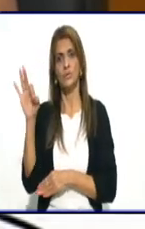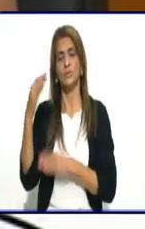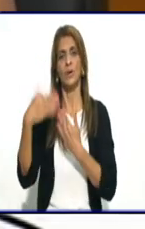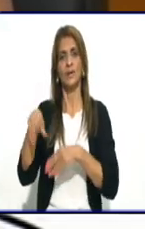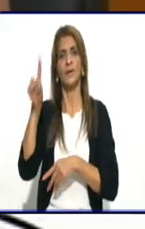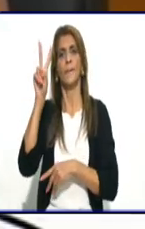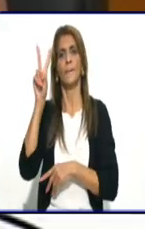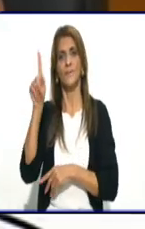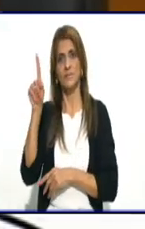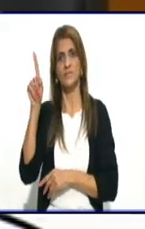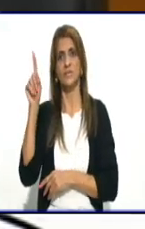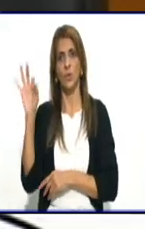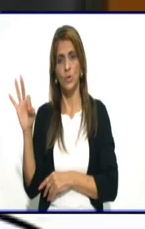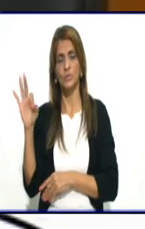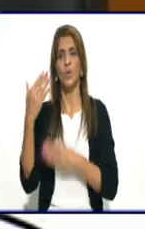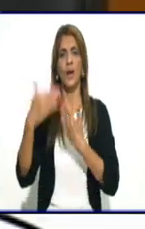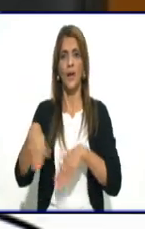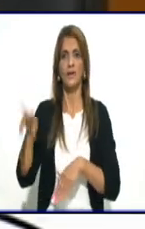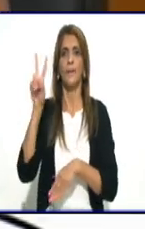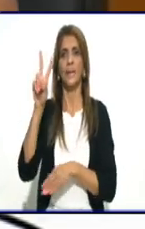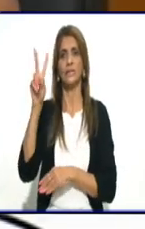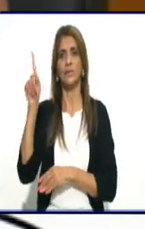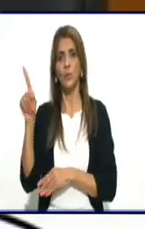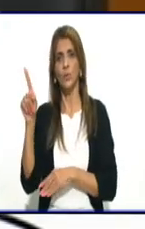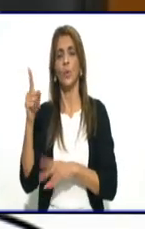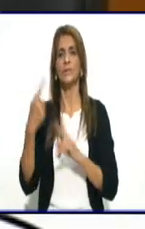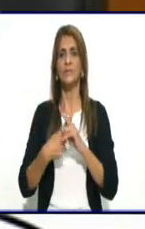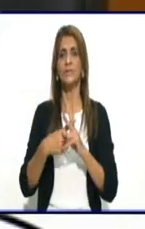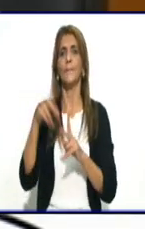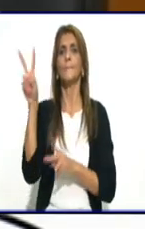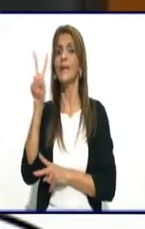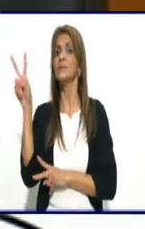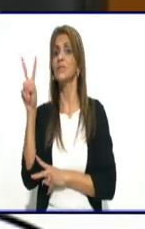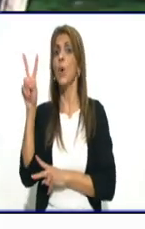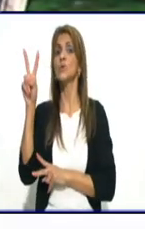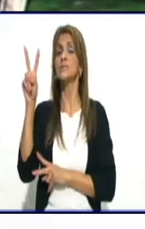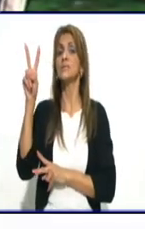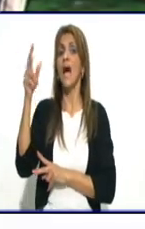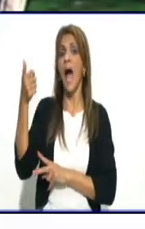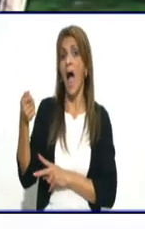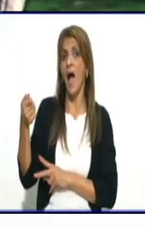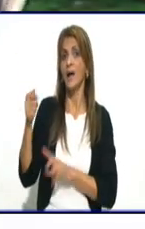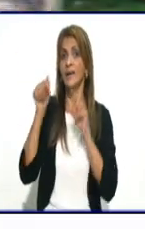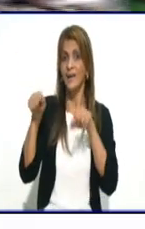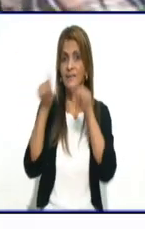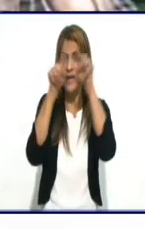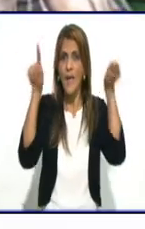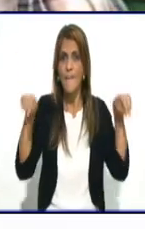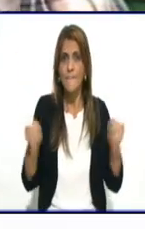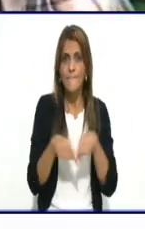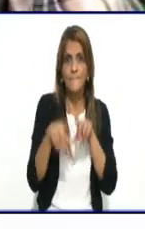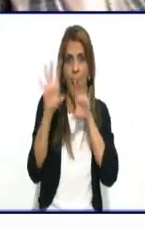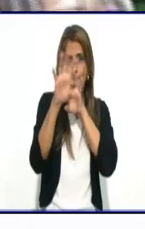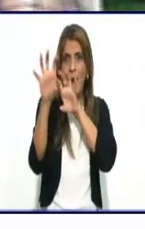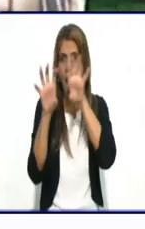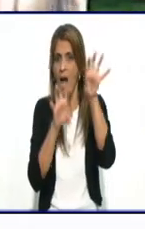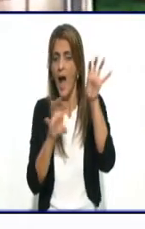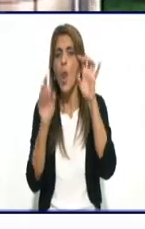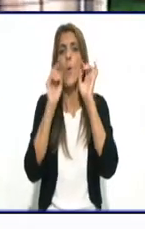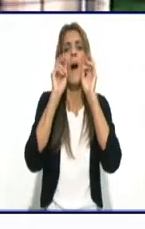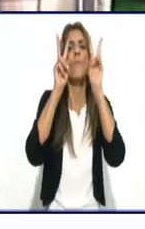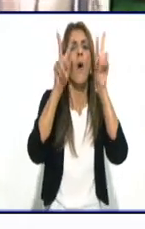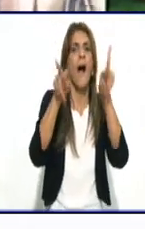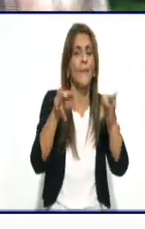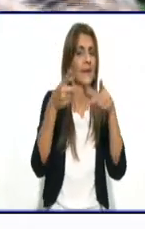calle 21 y 22A. Este mapa lo vamos a ver de inmediato ahora en cámara. Lo vamos a ver enseguida.